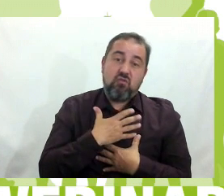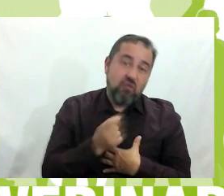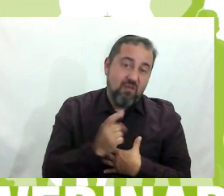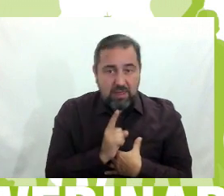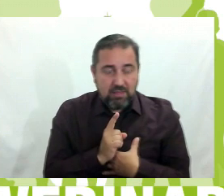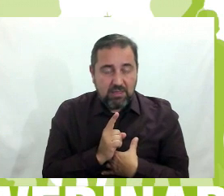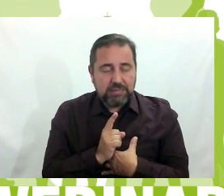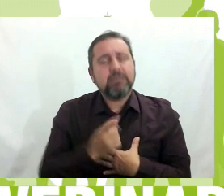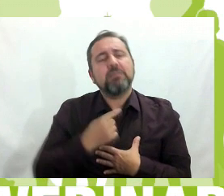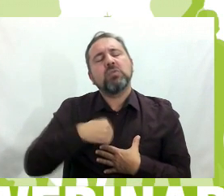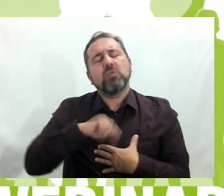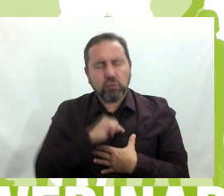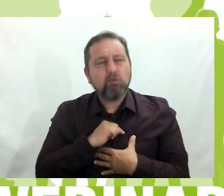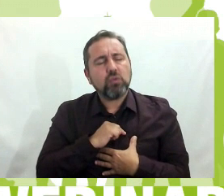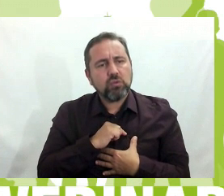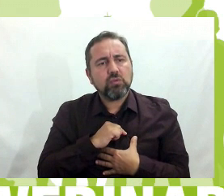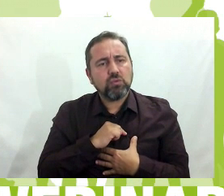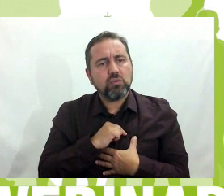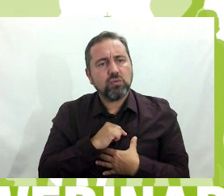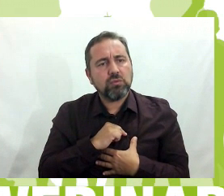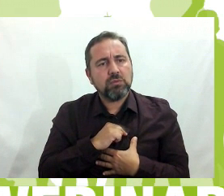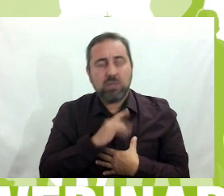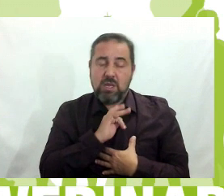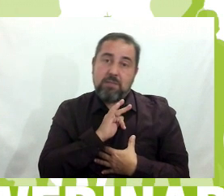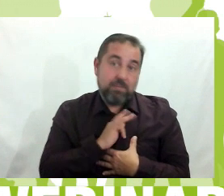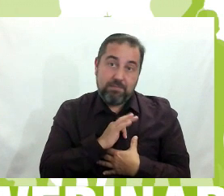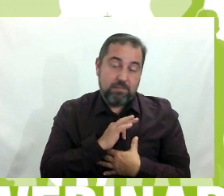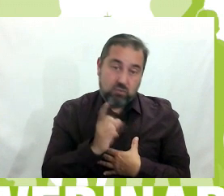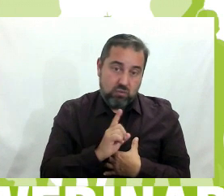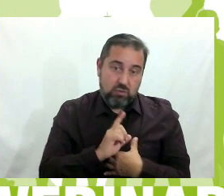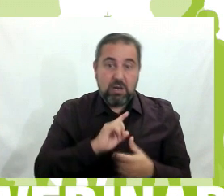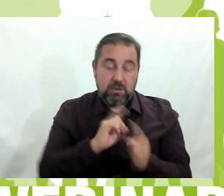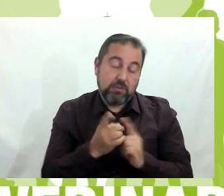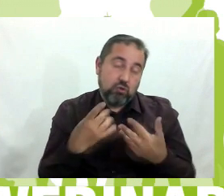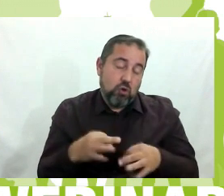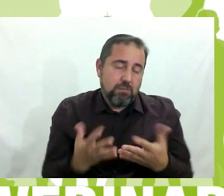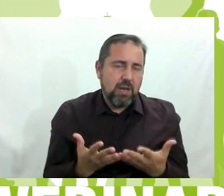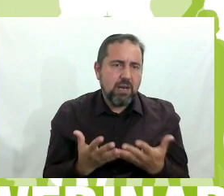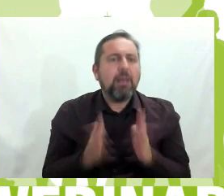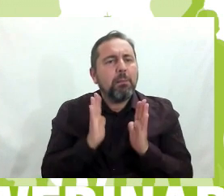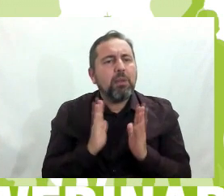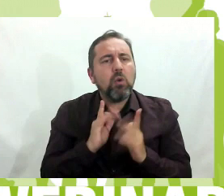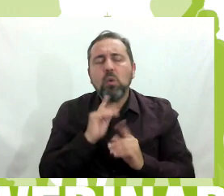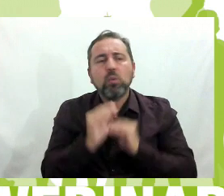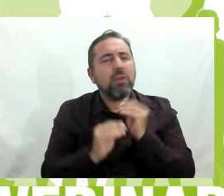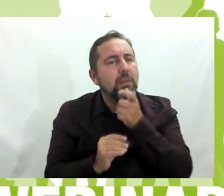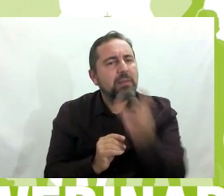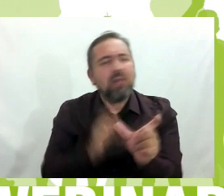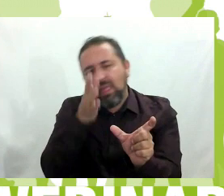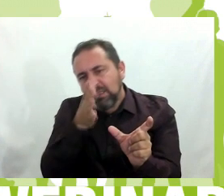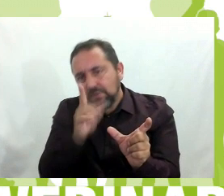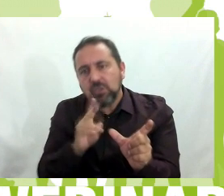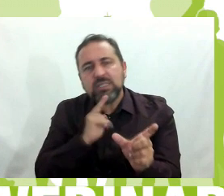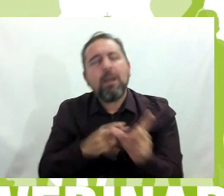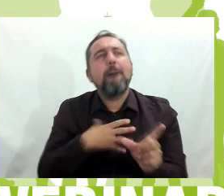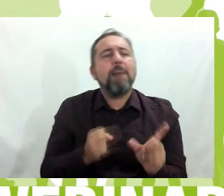no las premiamos al revés, como es normal, pero no utilizamos la palabra chivato sino valiente.